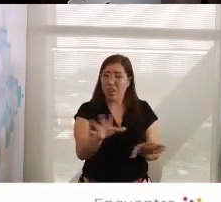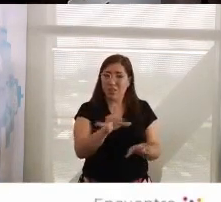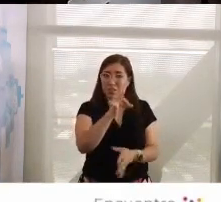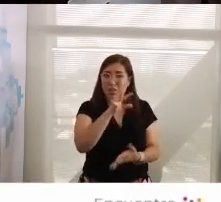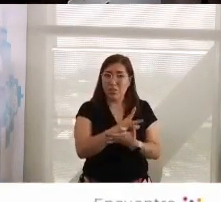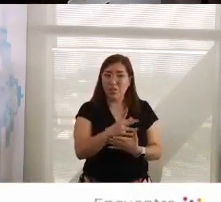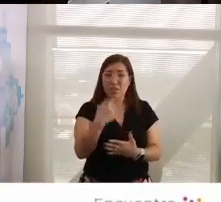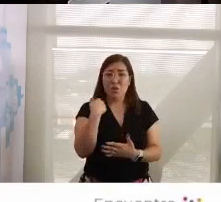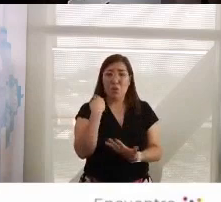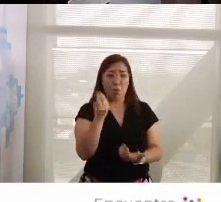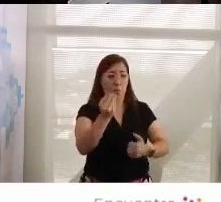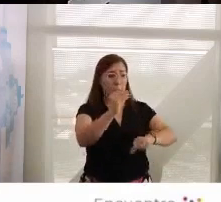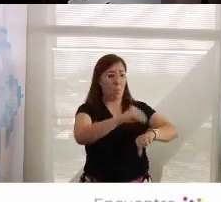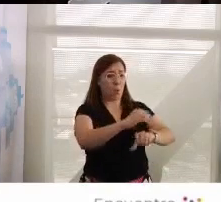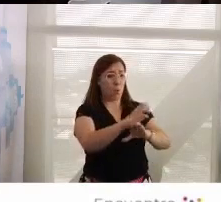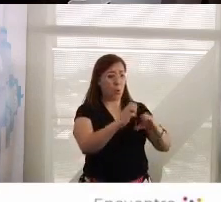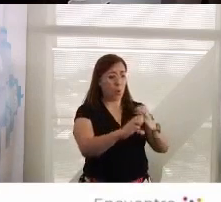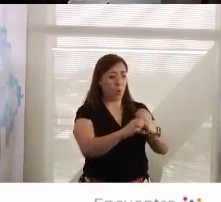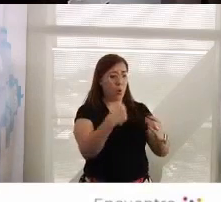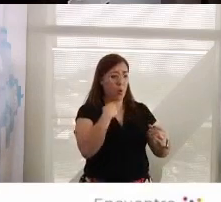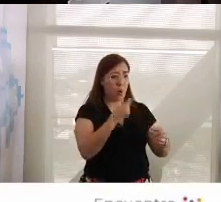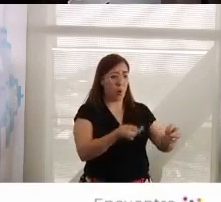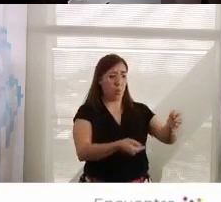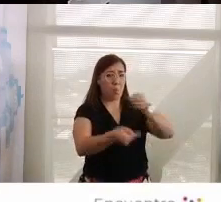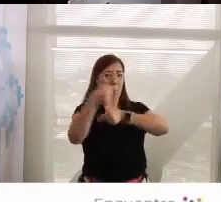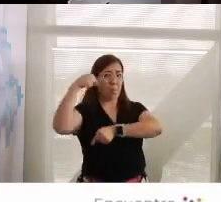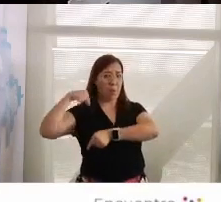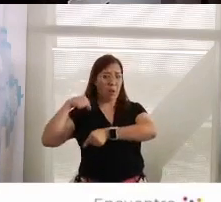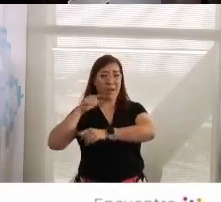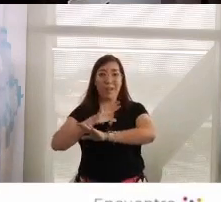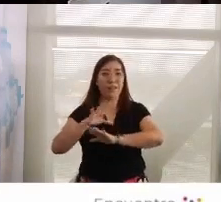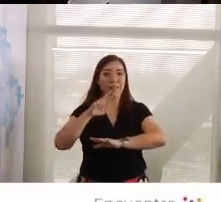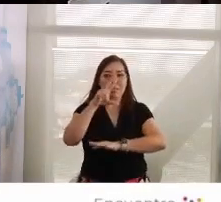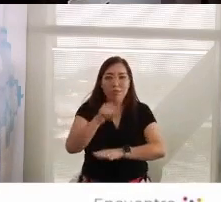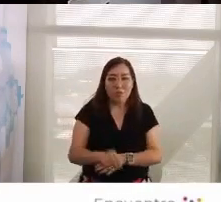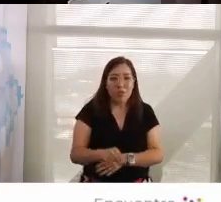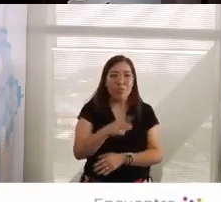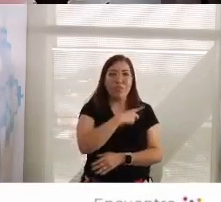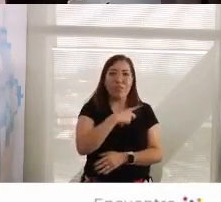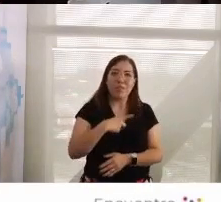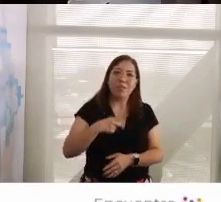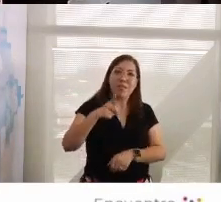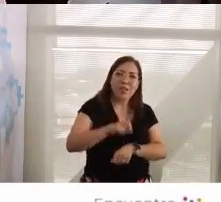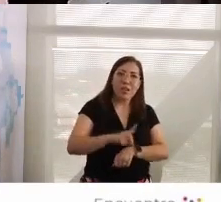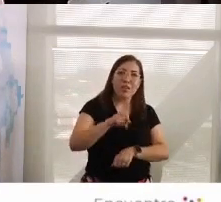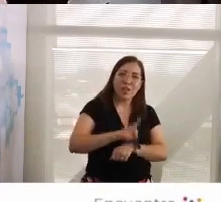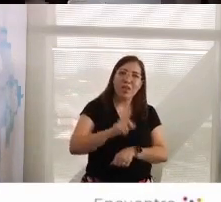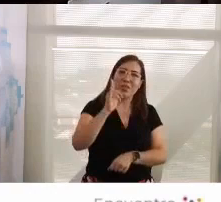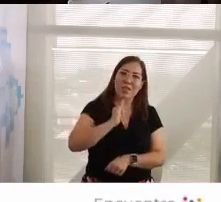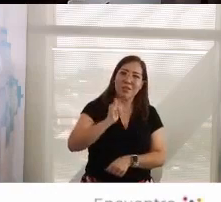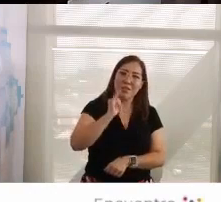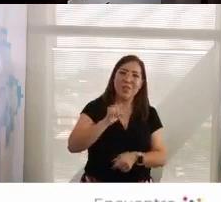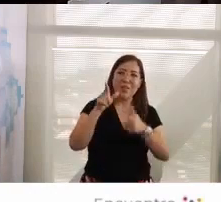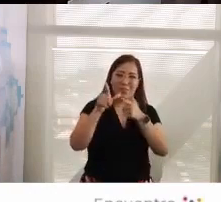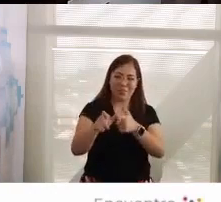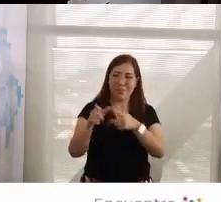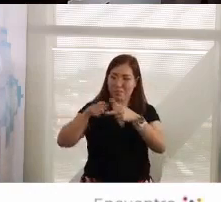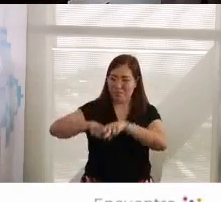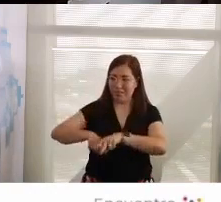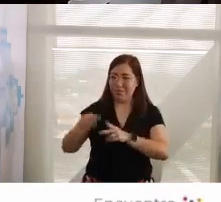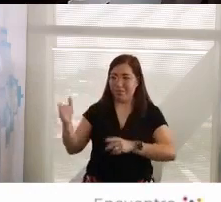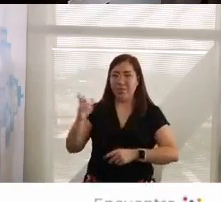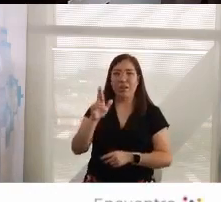y te vas, das un paso para atrás sino que lo tienes que seguir trabajando todos los días. Empezamos contigo, Ricardo. Este,